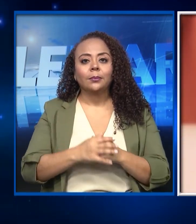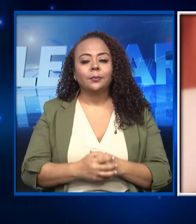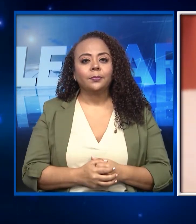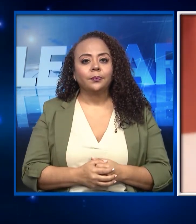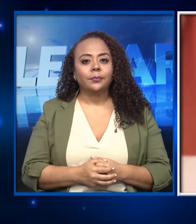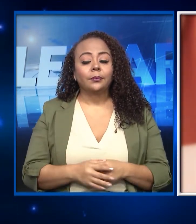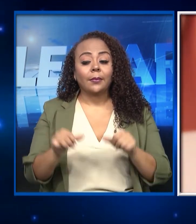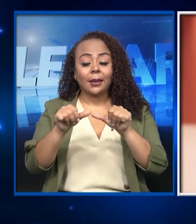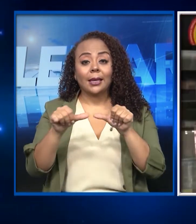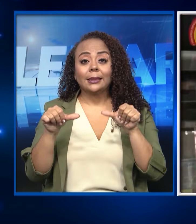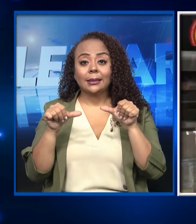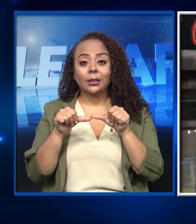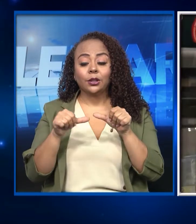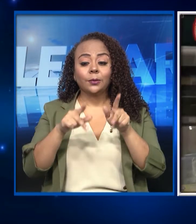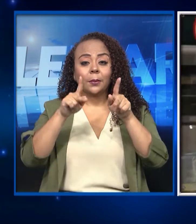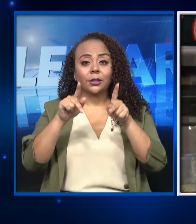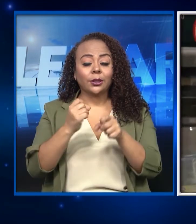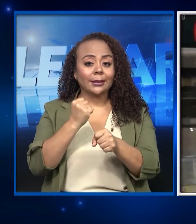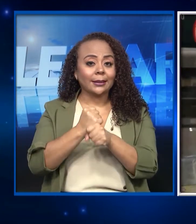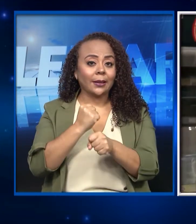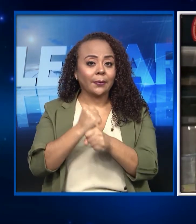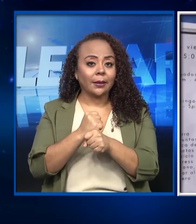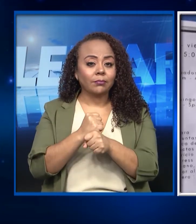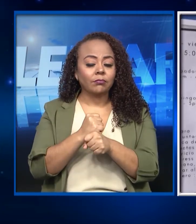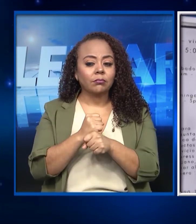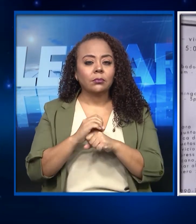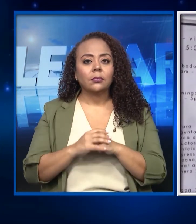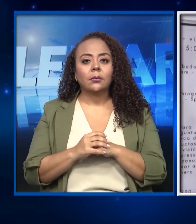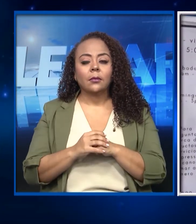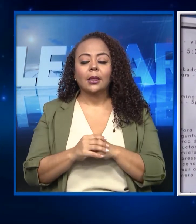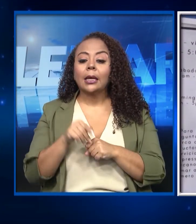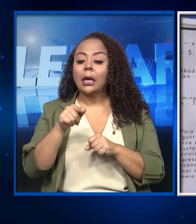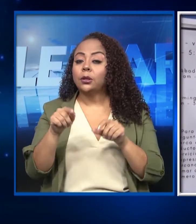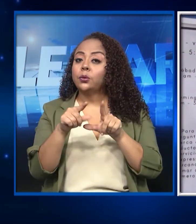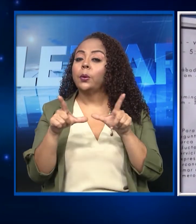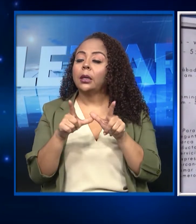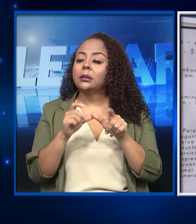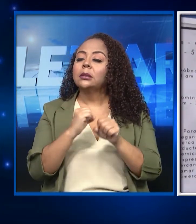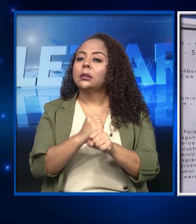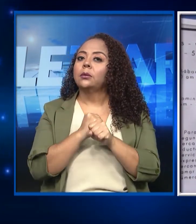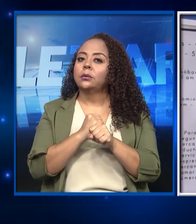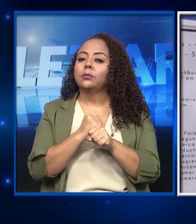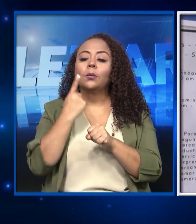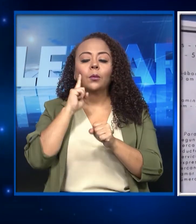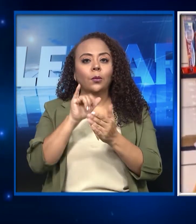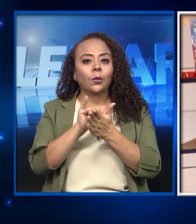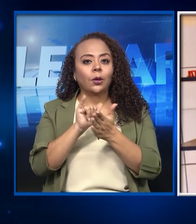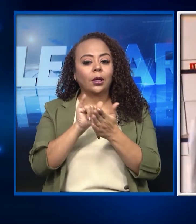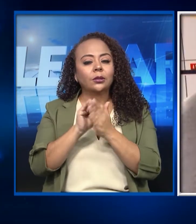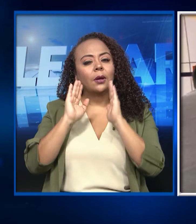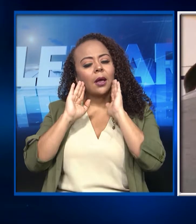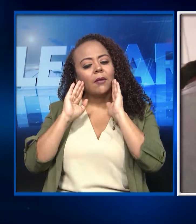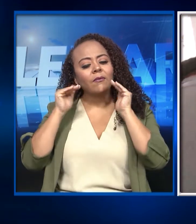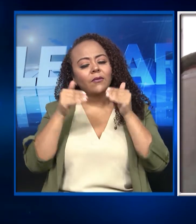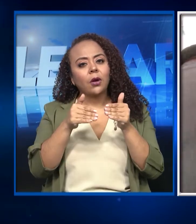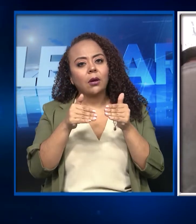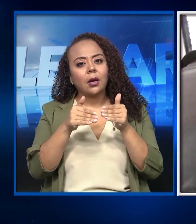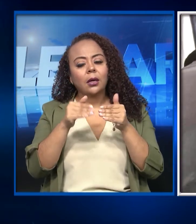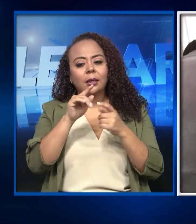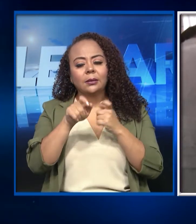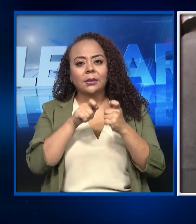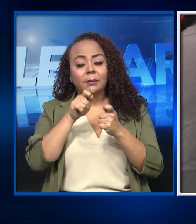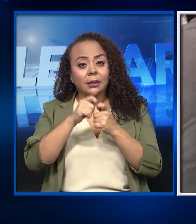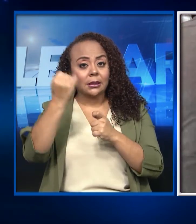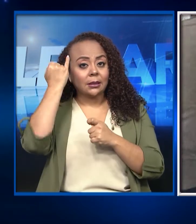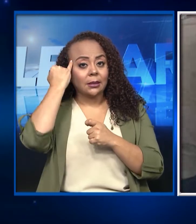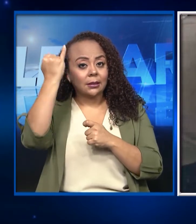sitios en donde las personas trabajan, consumen, sean sitios seguros. Y por eso el enfoque específicamente de la